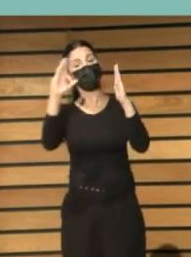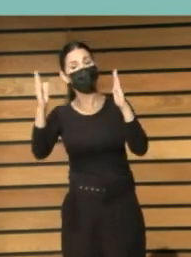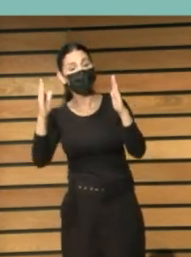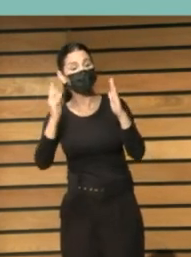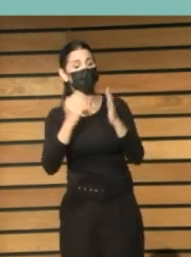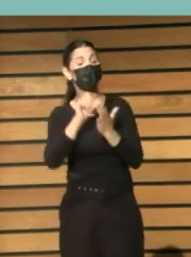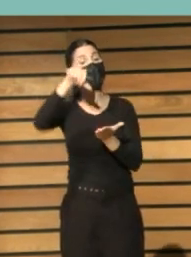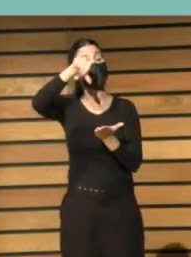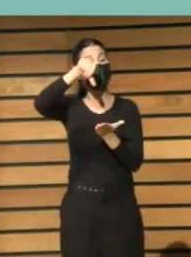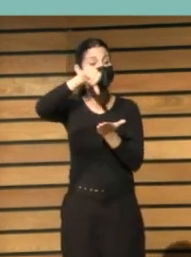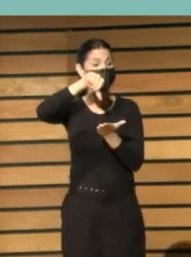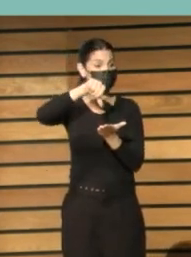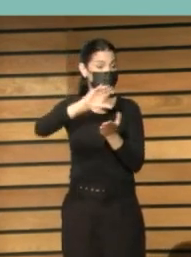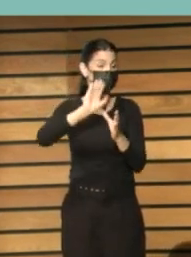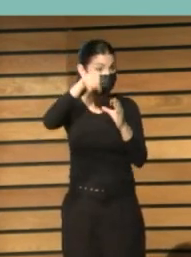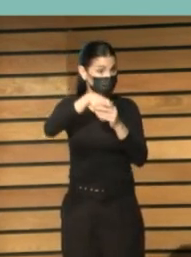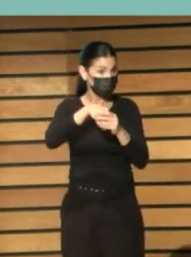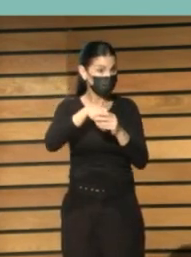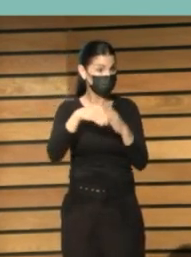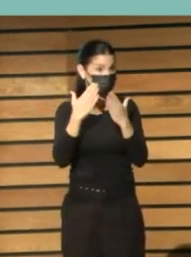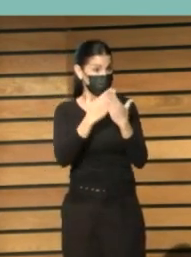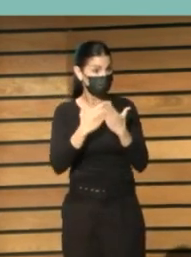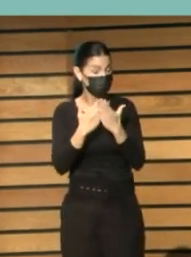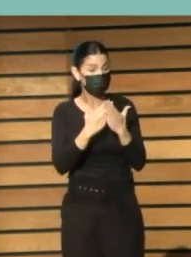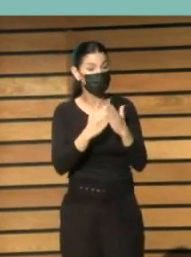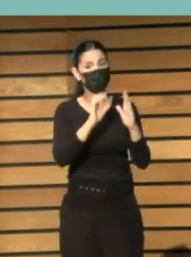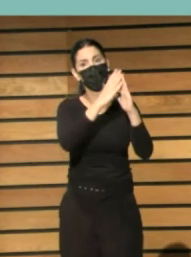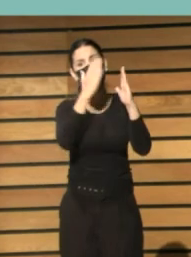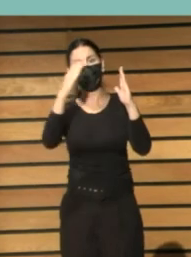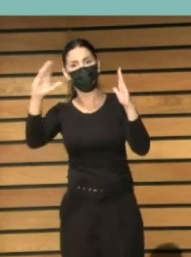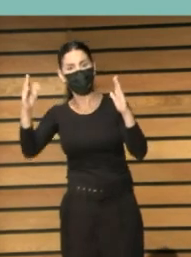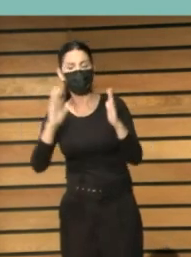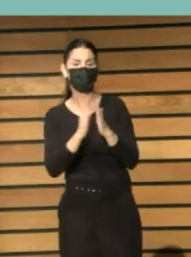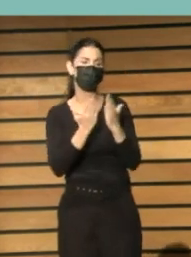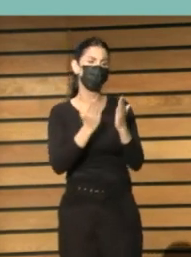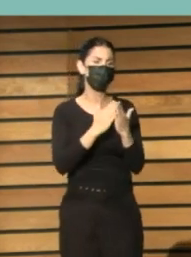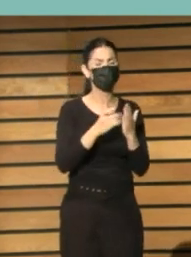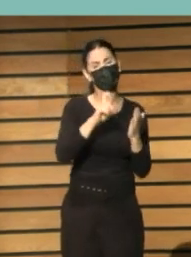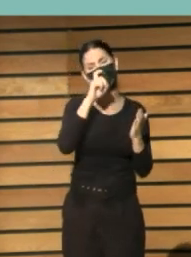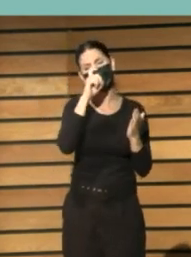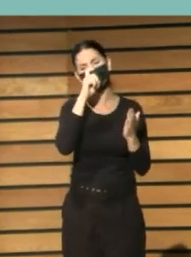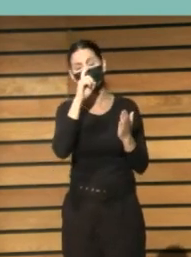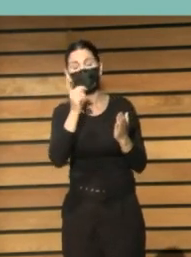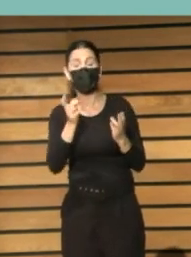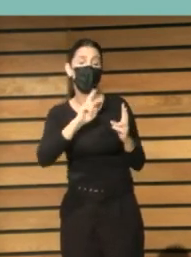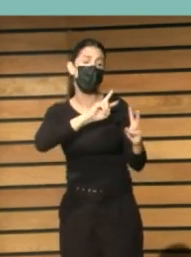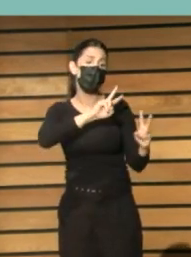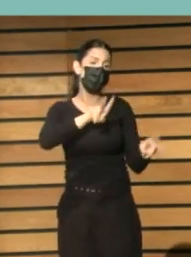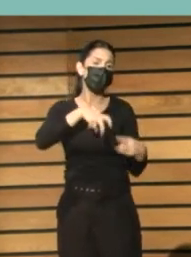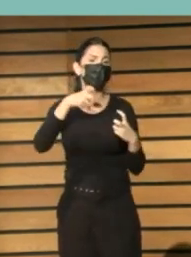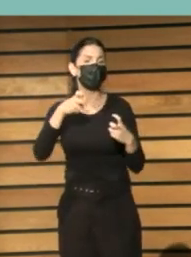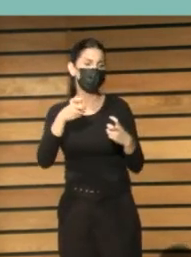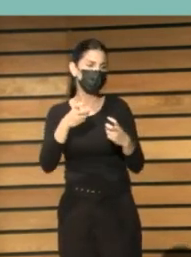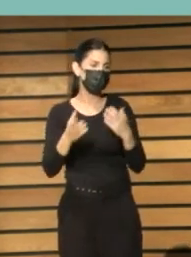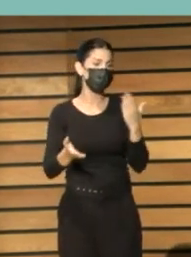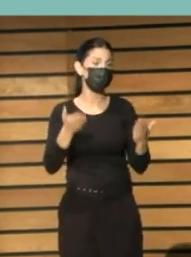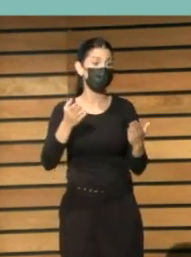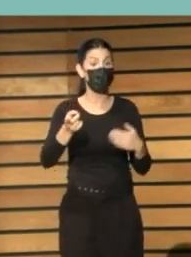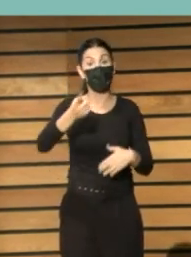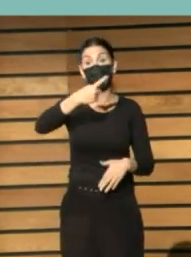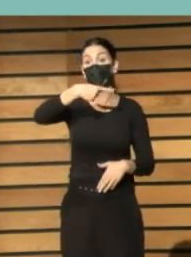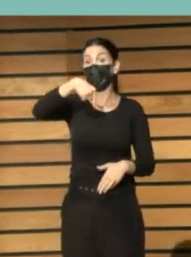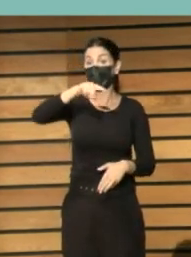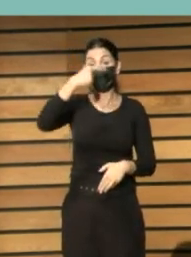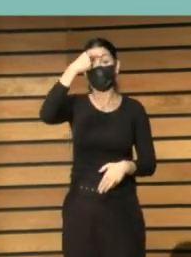cumplir unos servicios no son simplemente unas colecciones de libros más o menos obsoletos o más o menos actualizados y mientras no sea consciente las